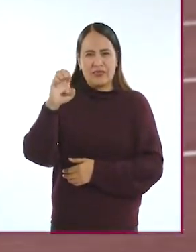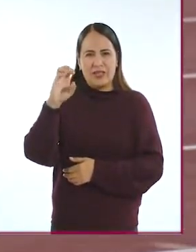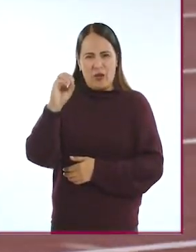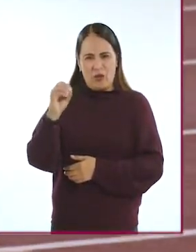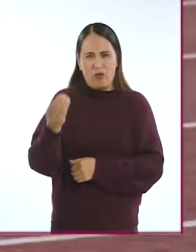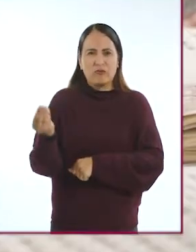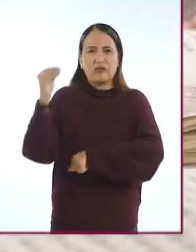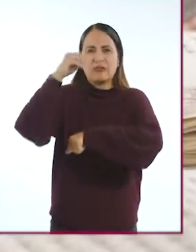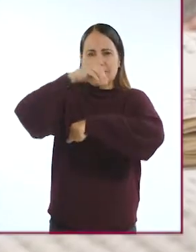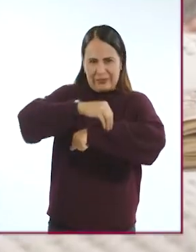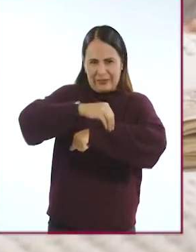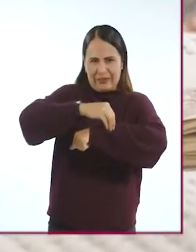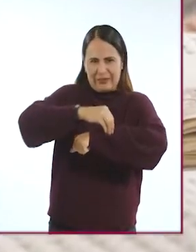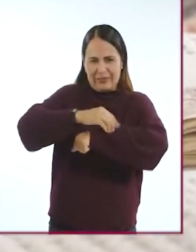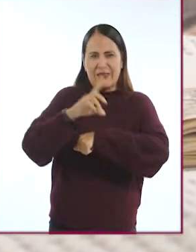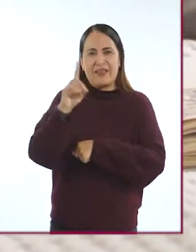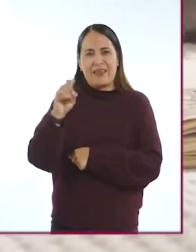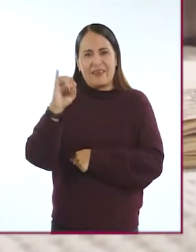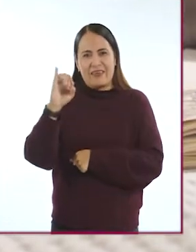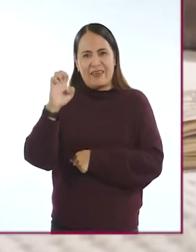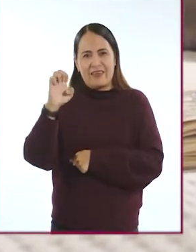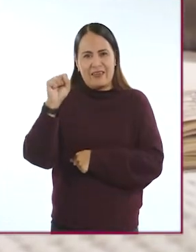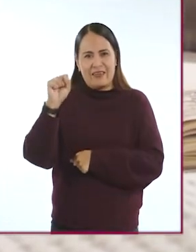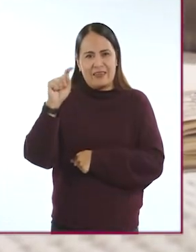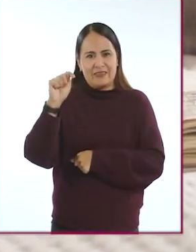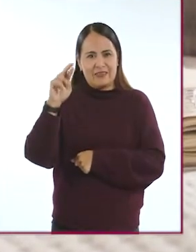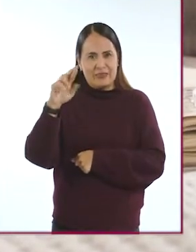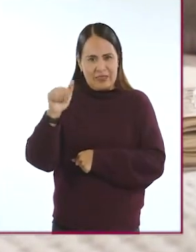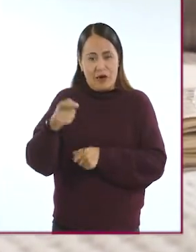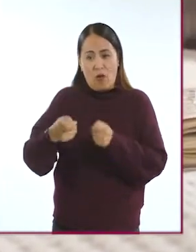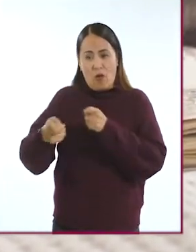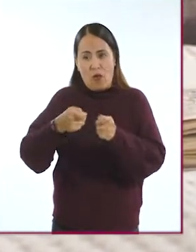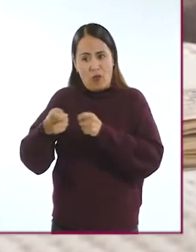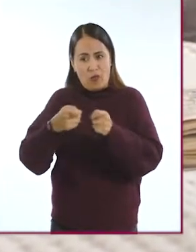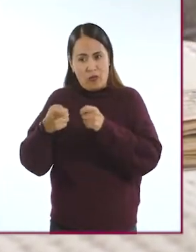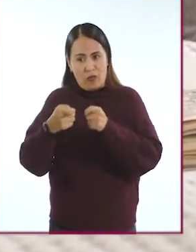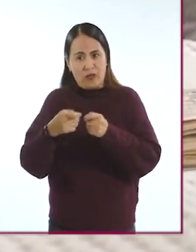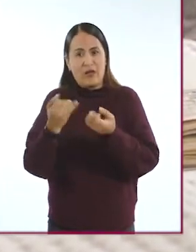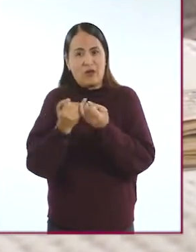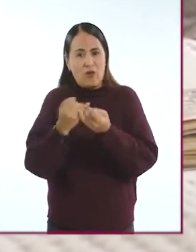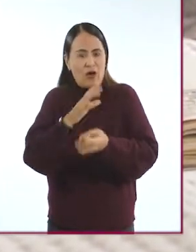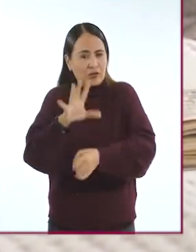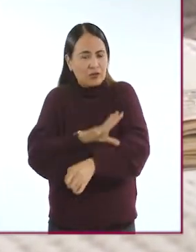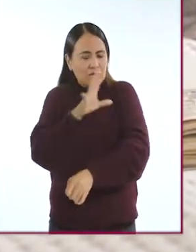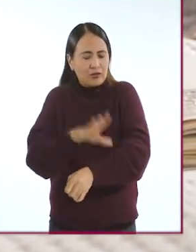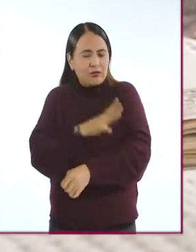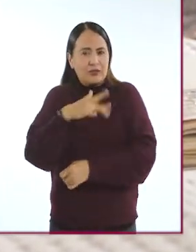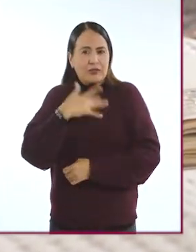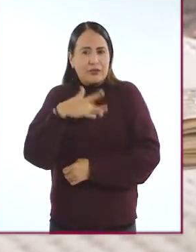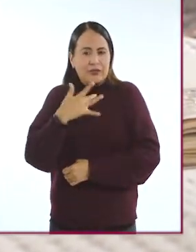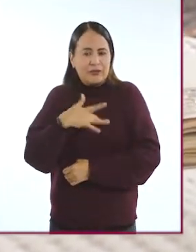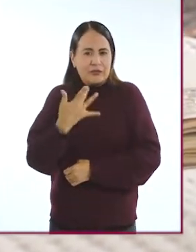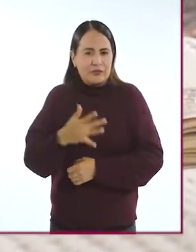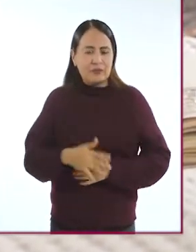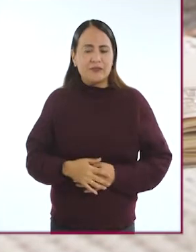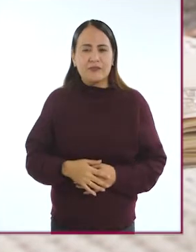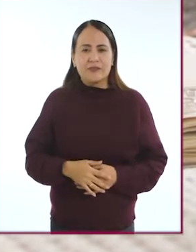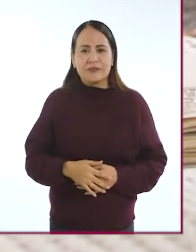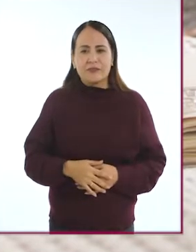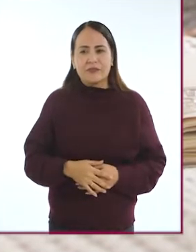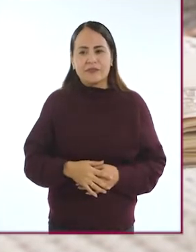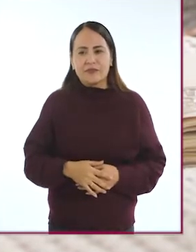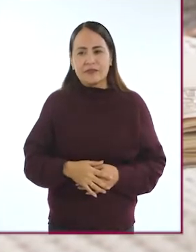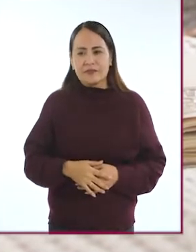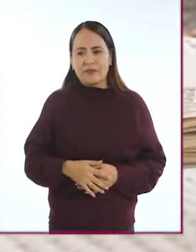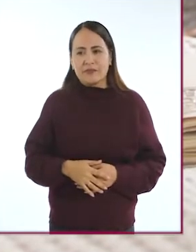integrada transradial diestra con control neutral y retroalimentación sensorial, o DTOP, por